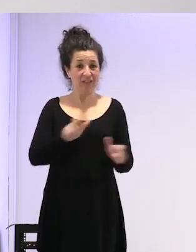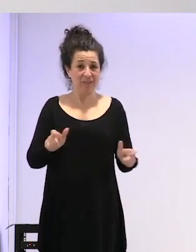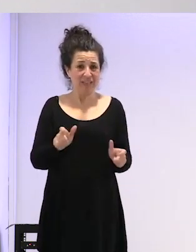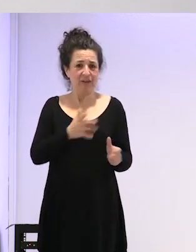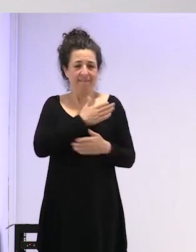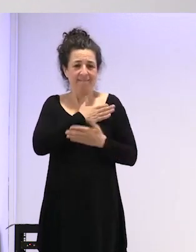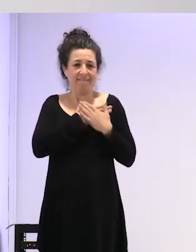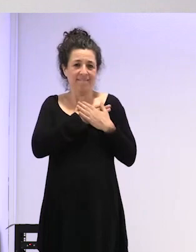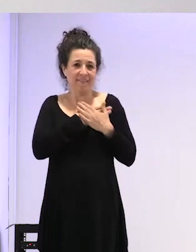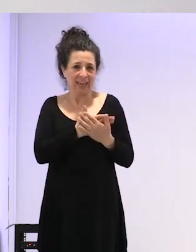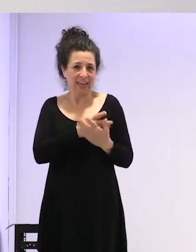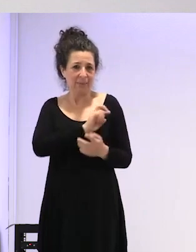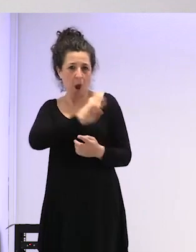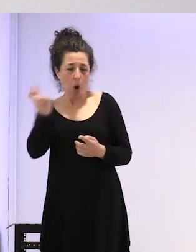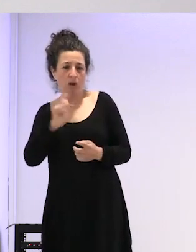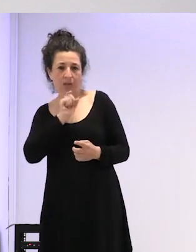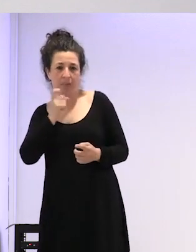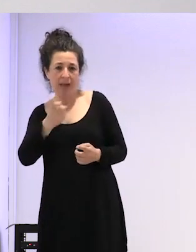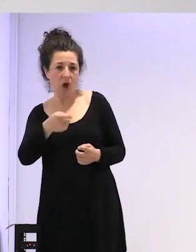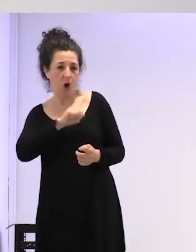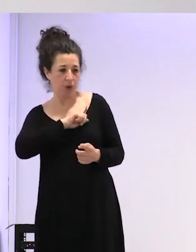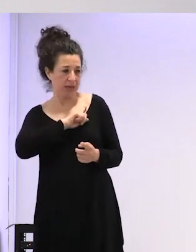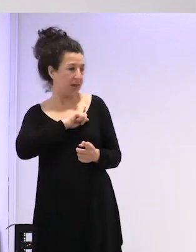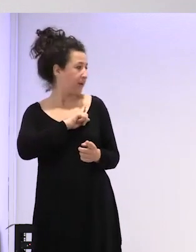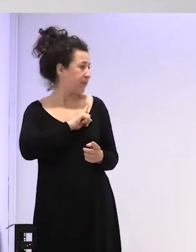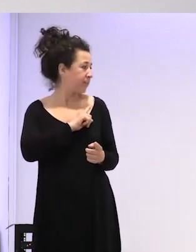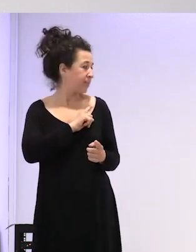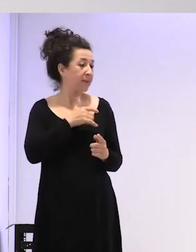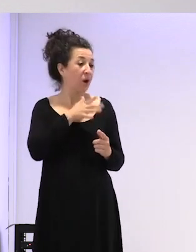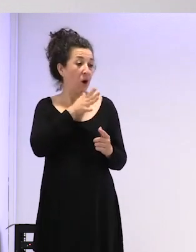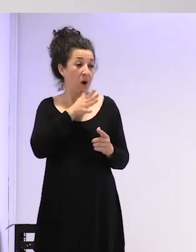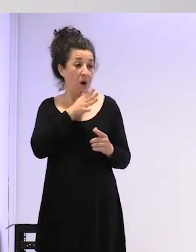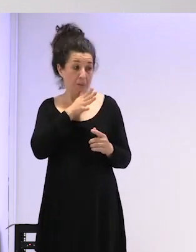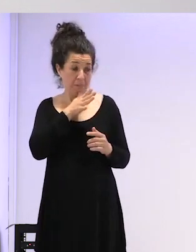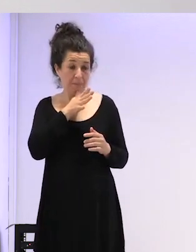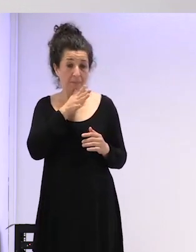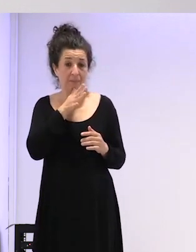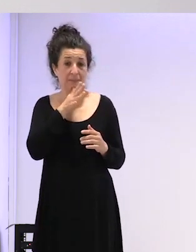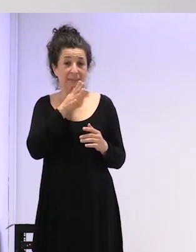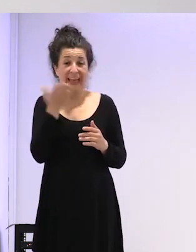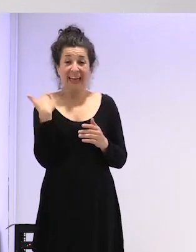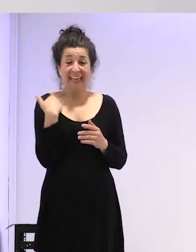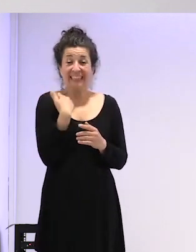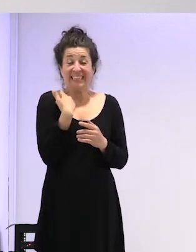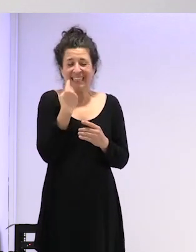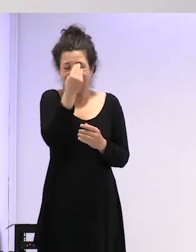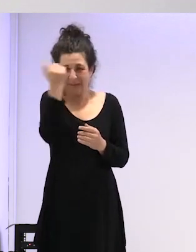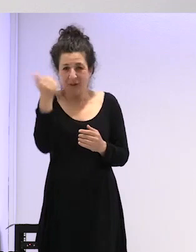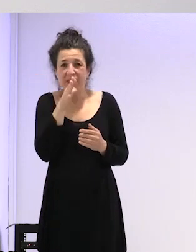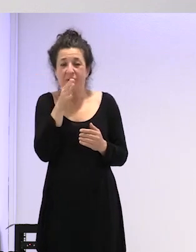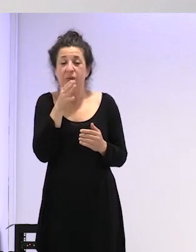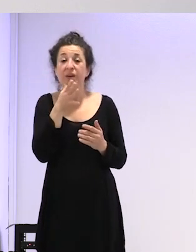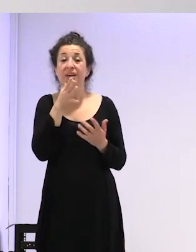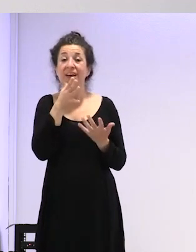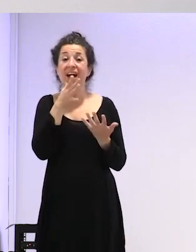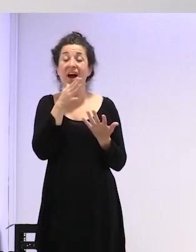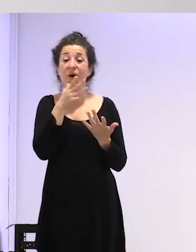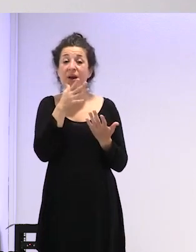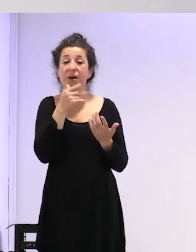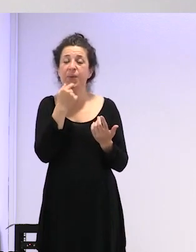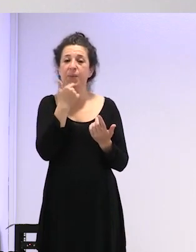que me odia está complicado bueno espera antes de que abramos voy a decir una cosa que se me ha olvidado decir antes y es que esto como